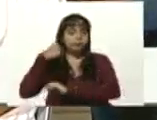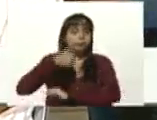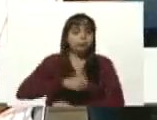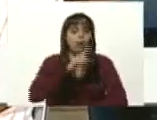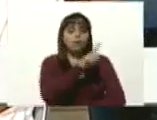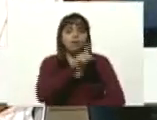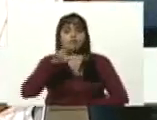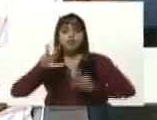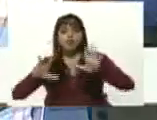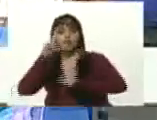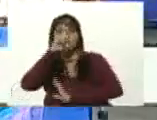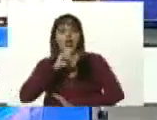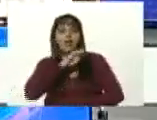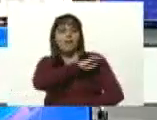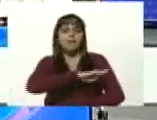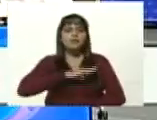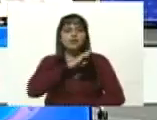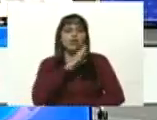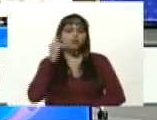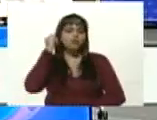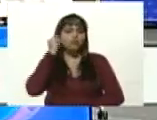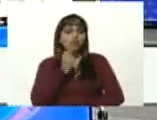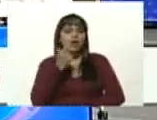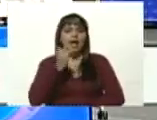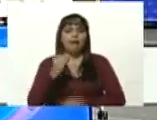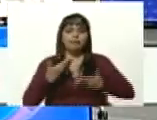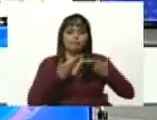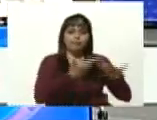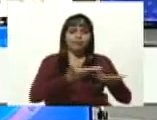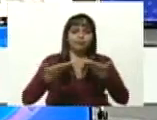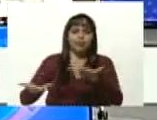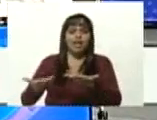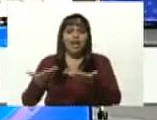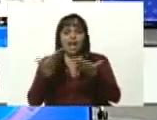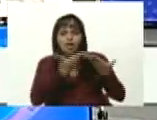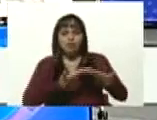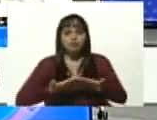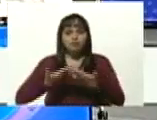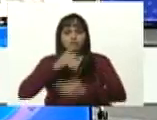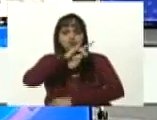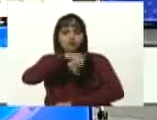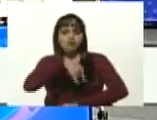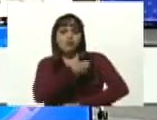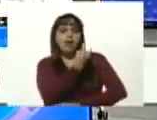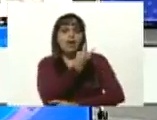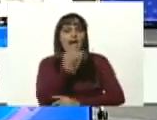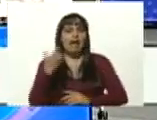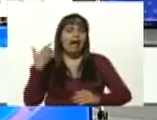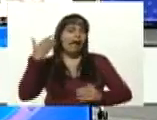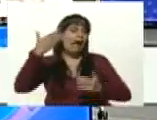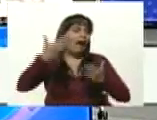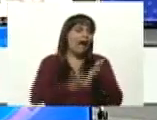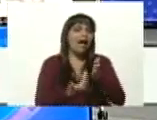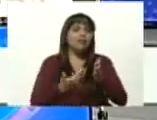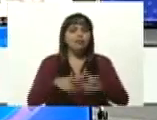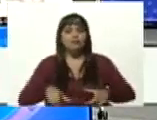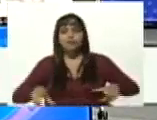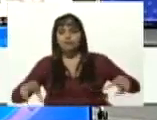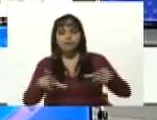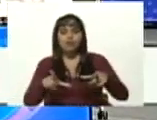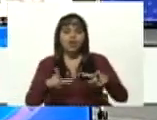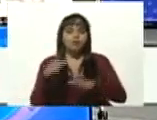donde la misión Sucre llevó la educación universitaria hasta el último rincón,